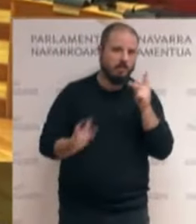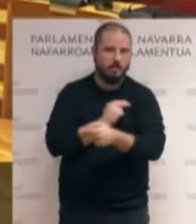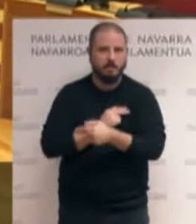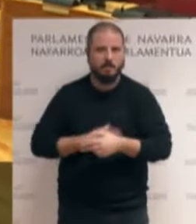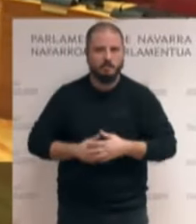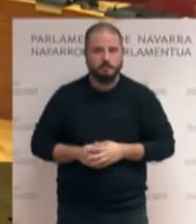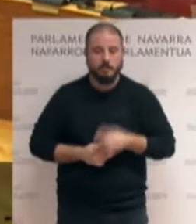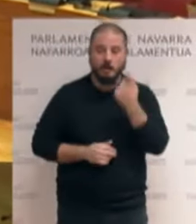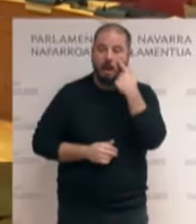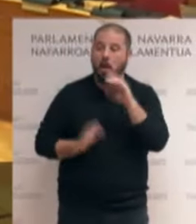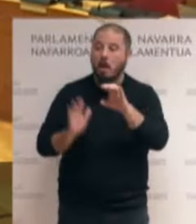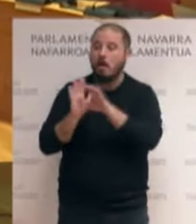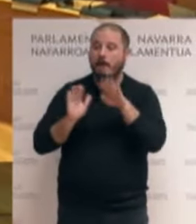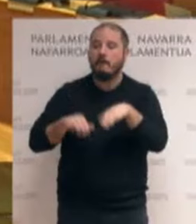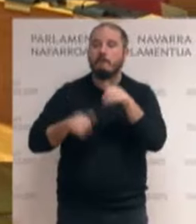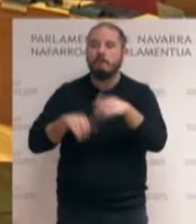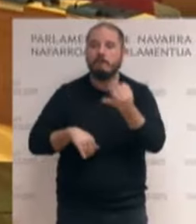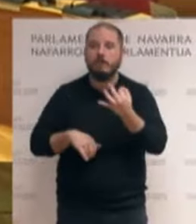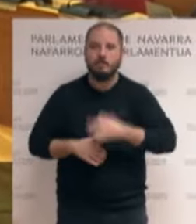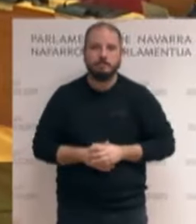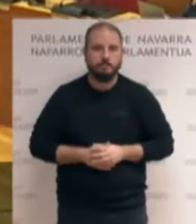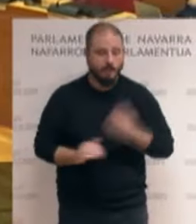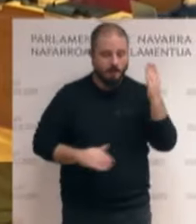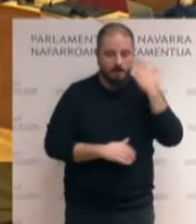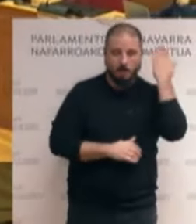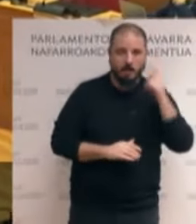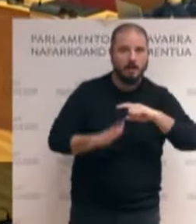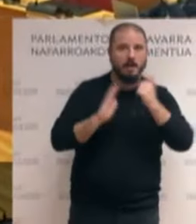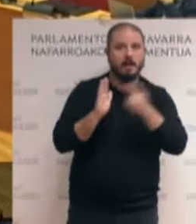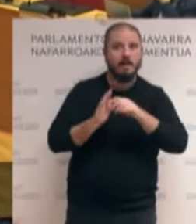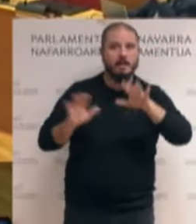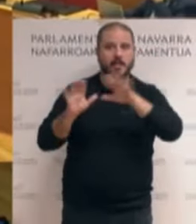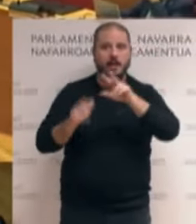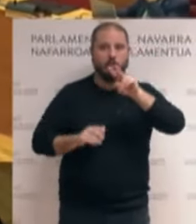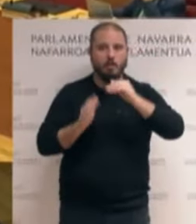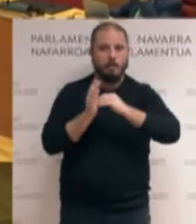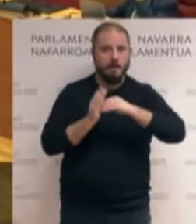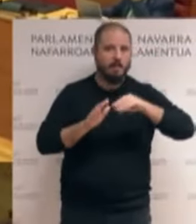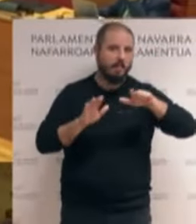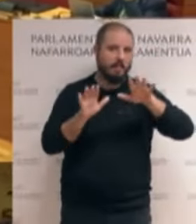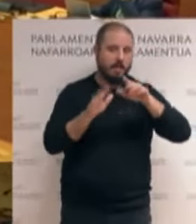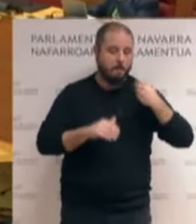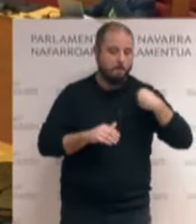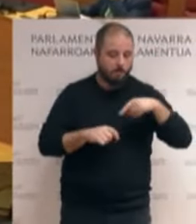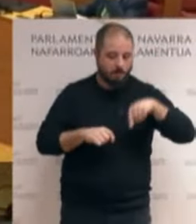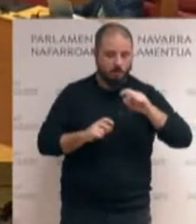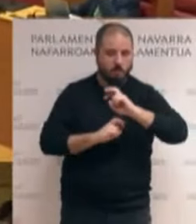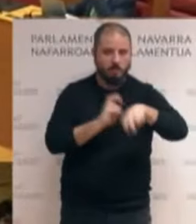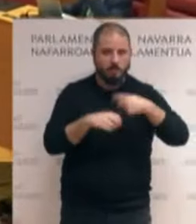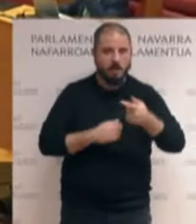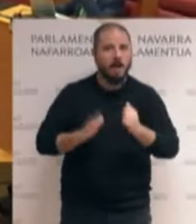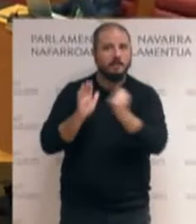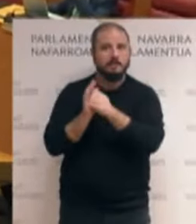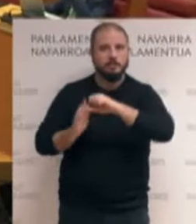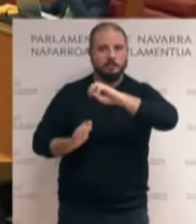legislación navarra, la ley foral 10-2010, que se pretende modificar hoy, en su artículo 3b, se establece que